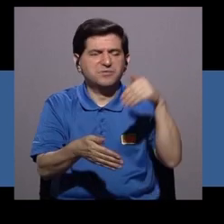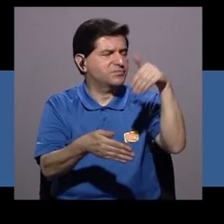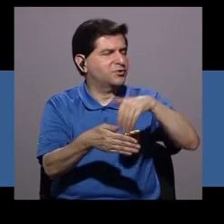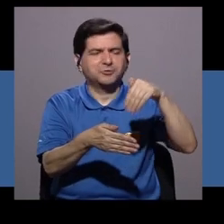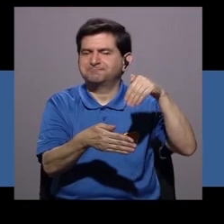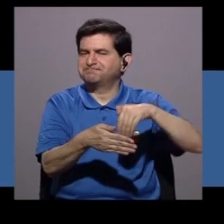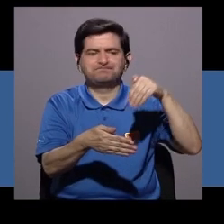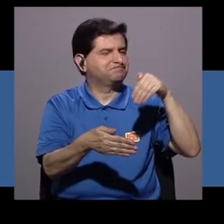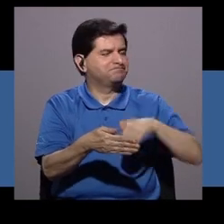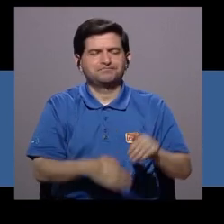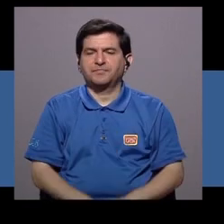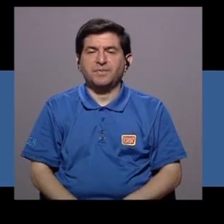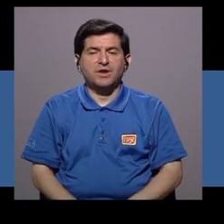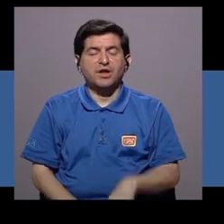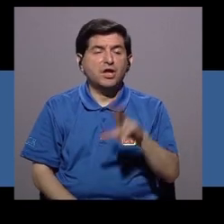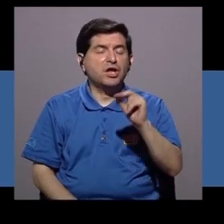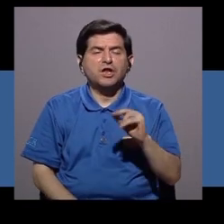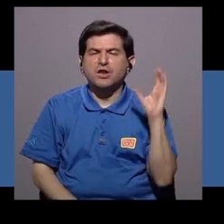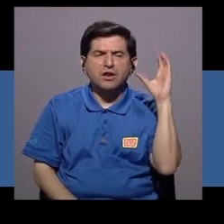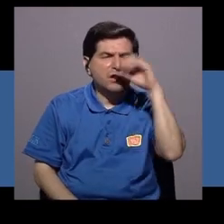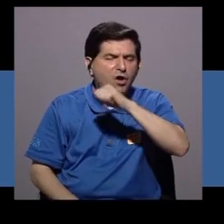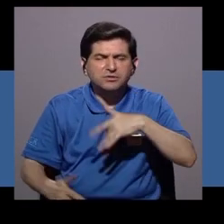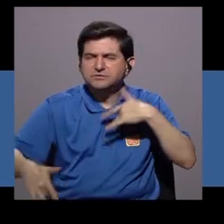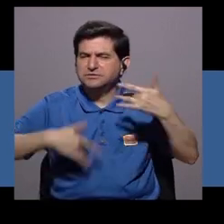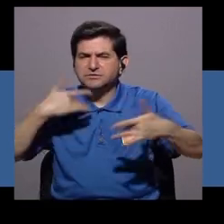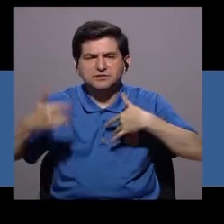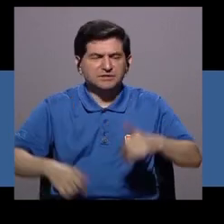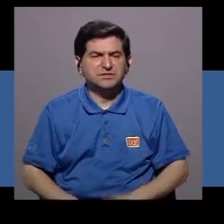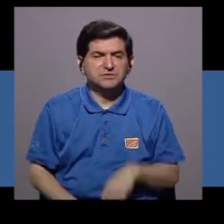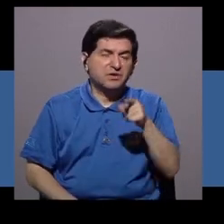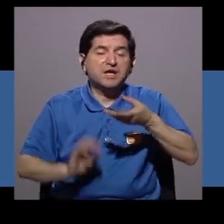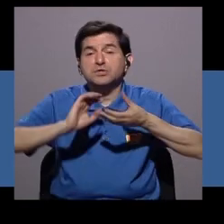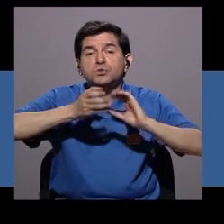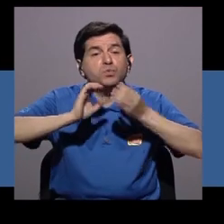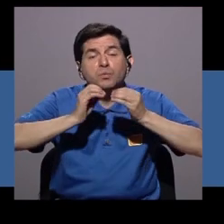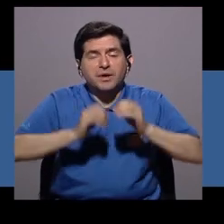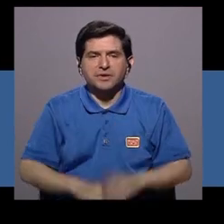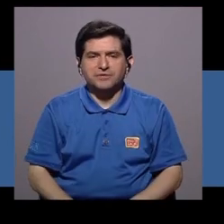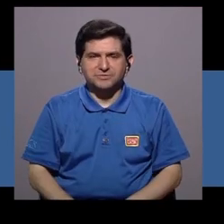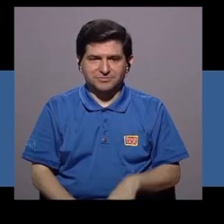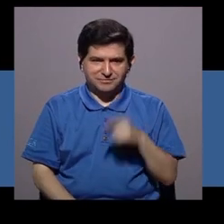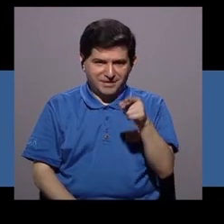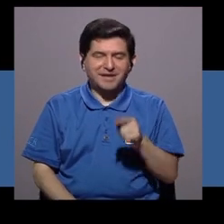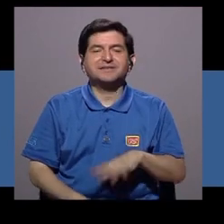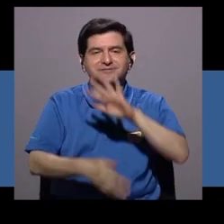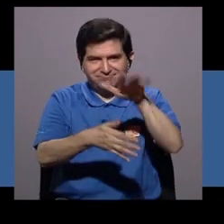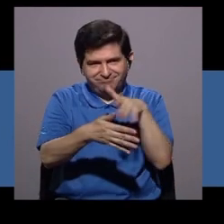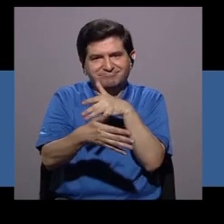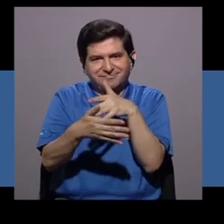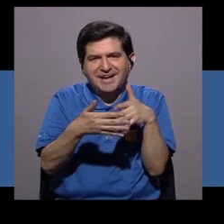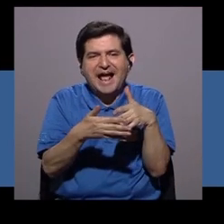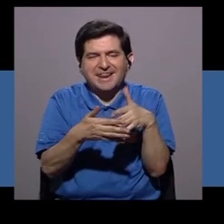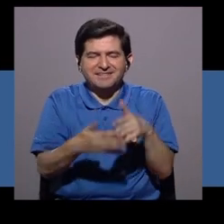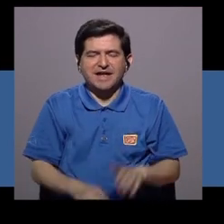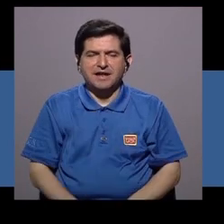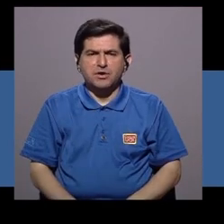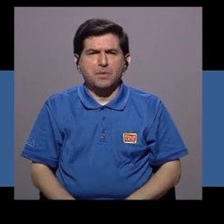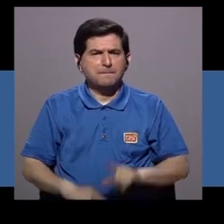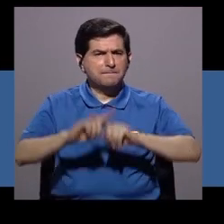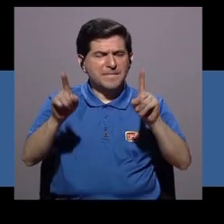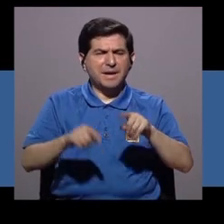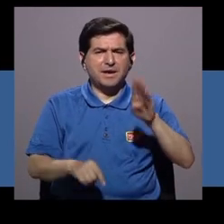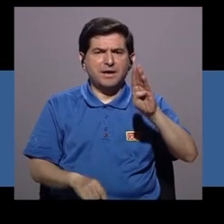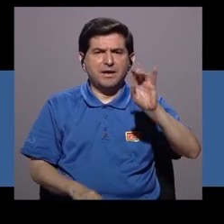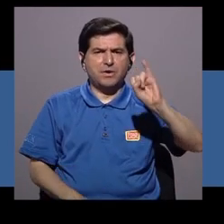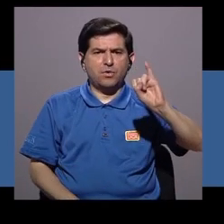ritmo no se lleva registro y no se perciben esas sensaciones, sino que se sacan cuentas. Por eso se llama el método del calendario. En el